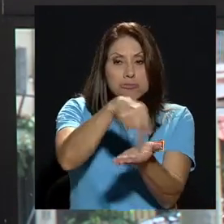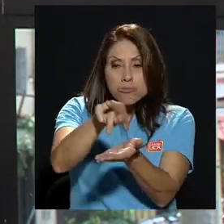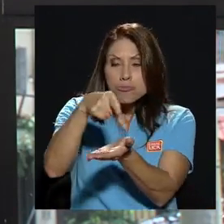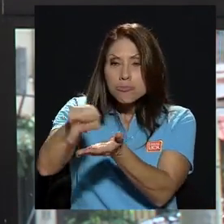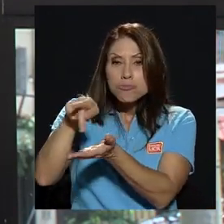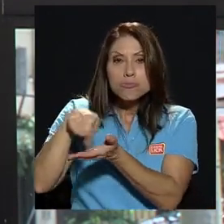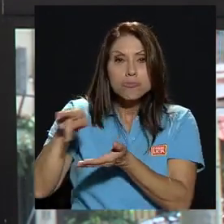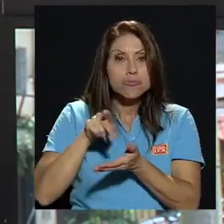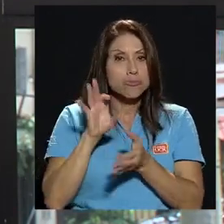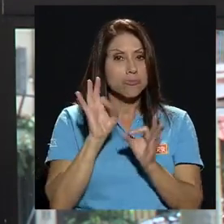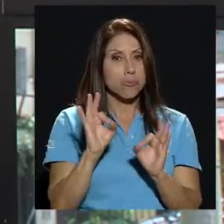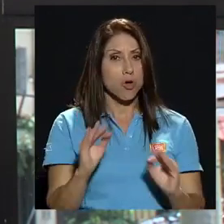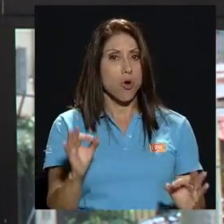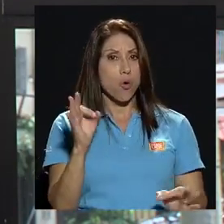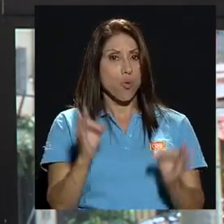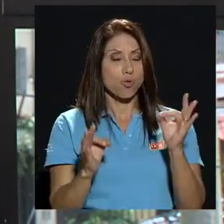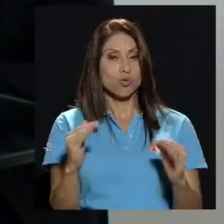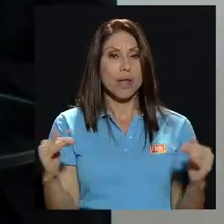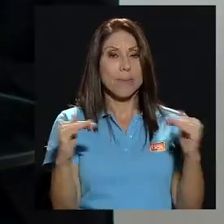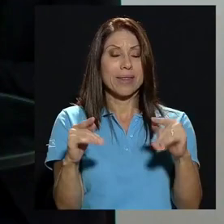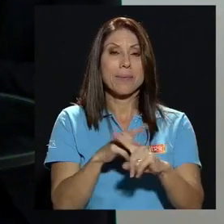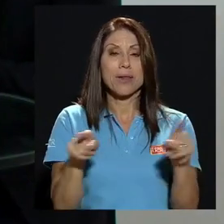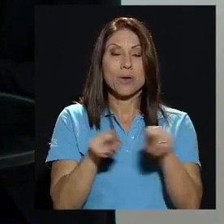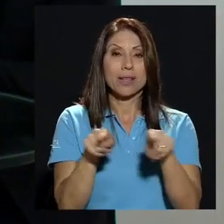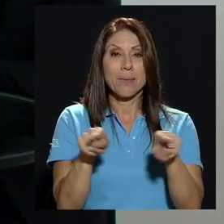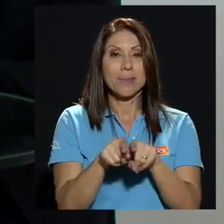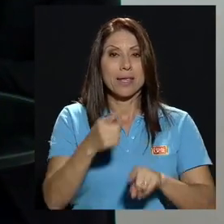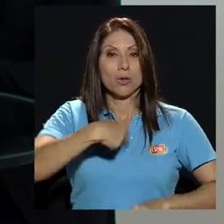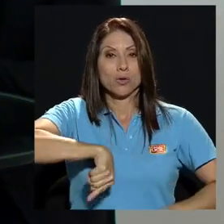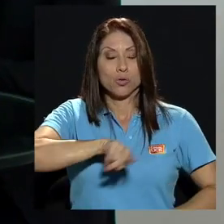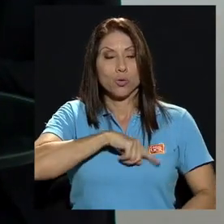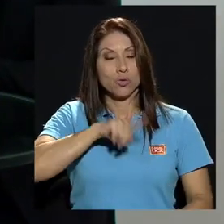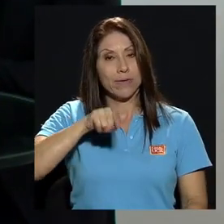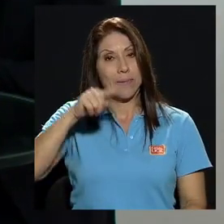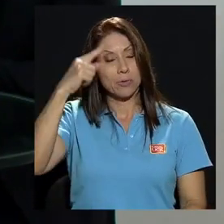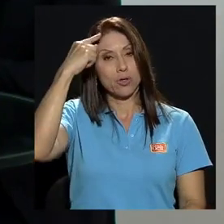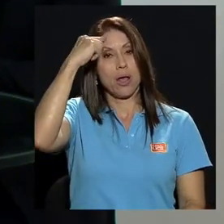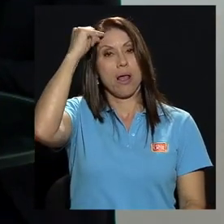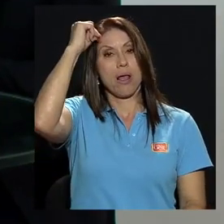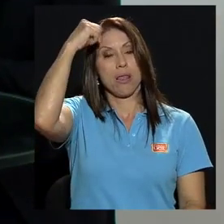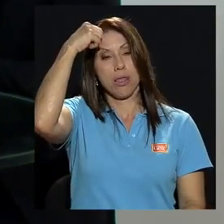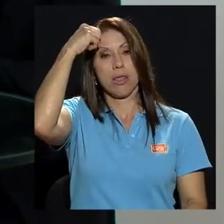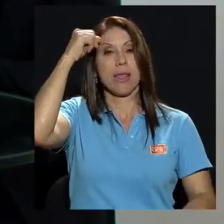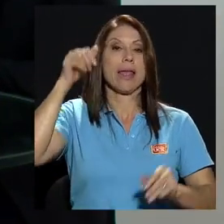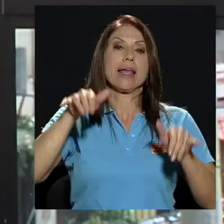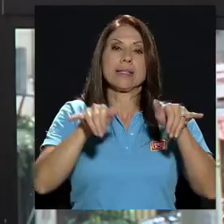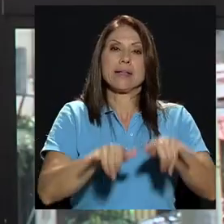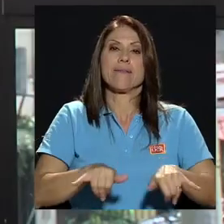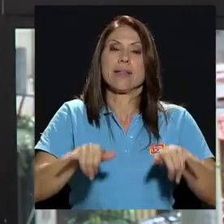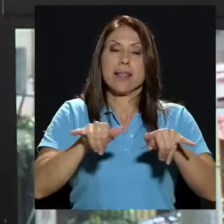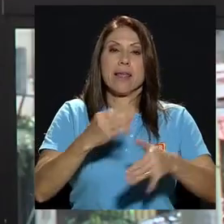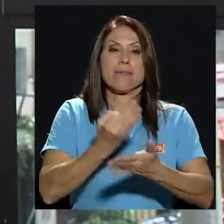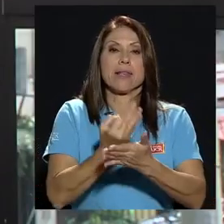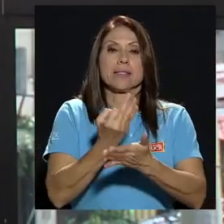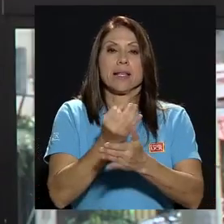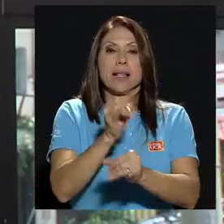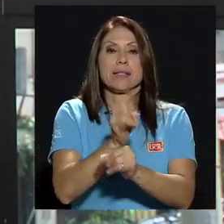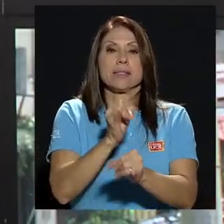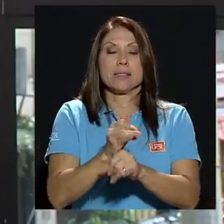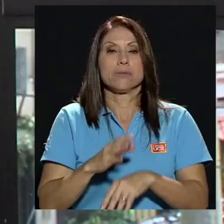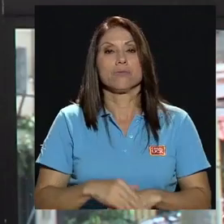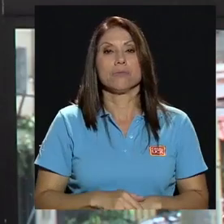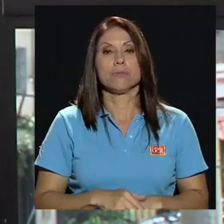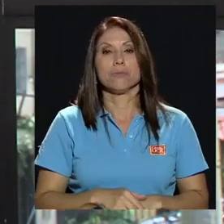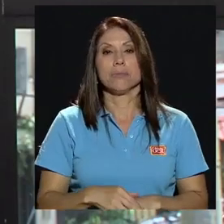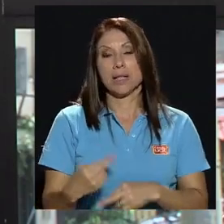que están haciendo pero también que tengamos siempre en mente la estabilidad financiera de la institución la